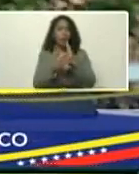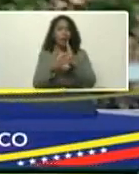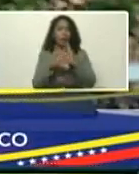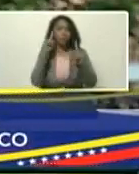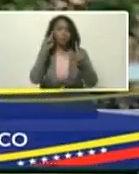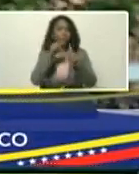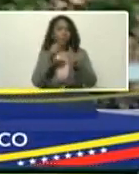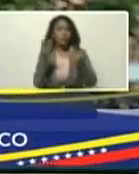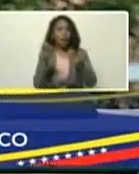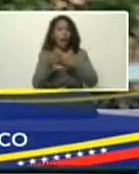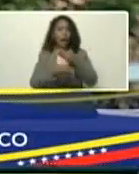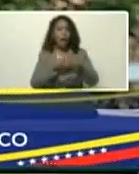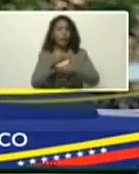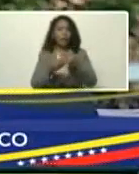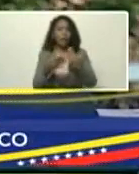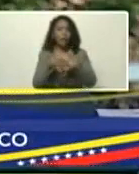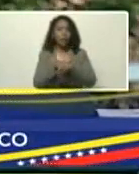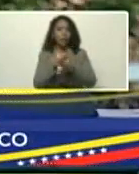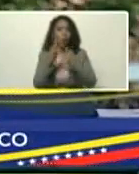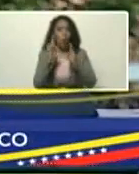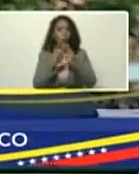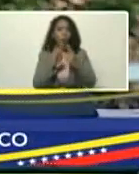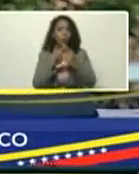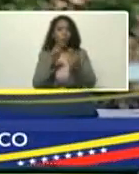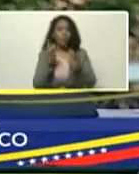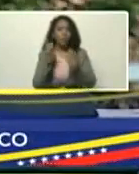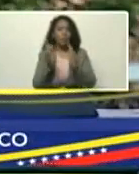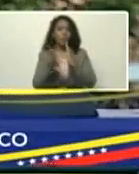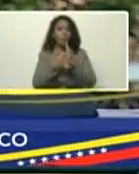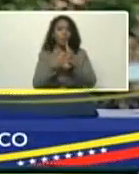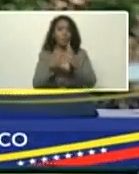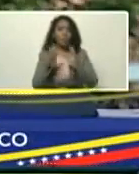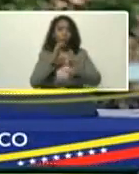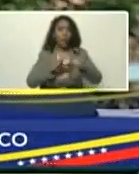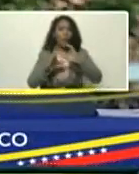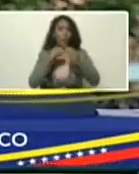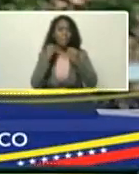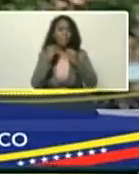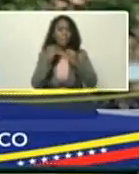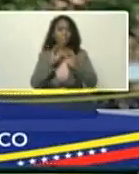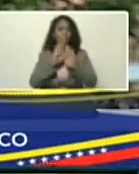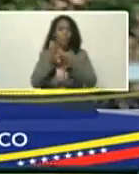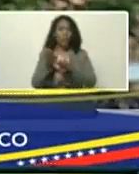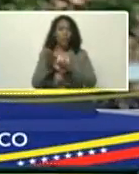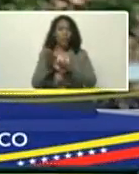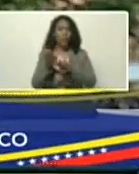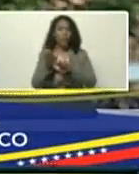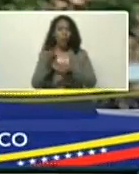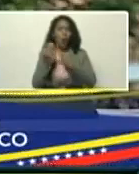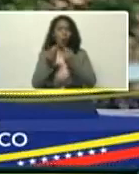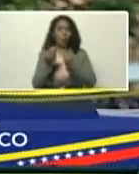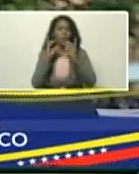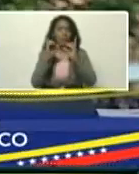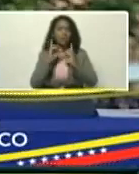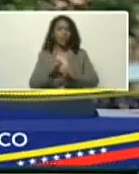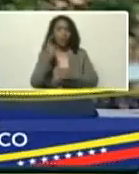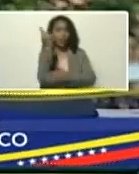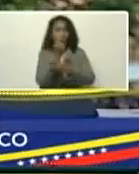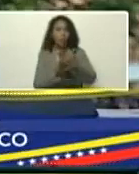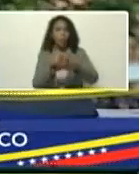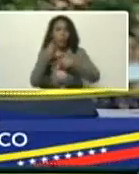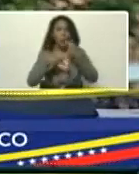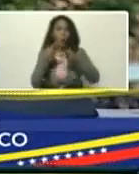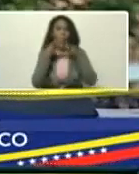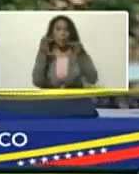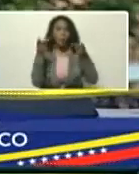con el objetivo, de generar, e integrar, el conocimiento, técnico y científico, para apoyar, la toma de decisiones, y el diseño, de políticas